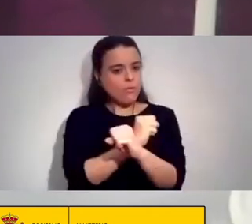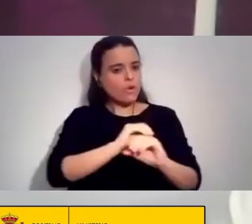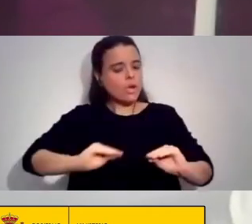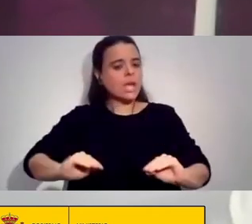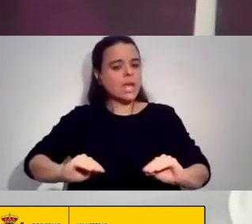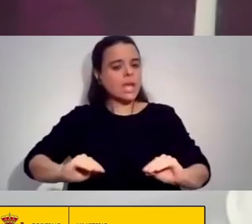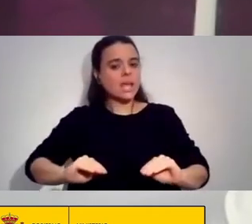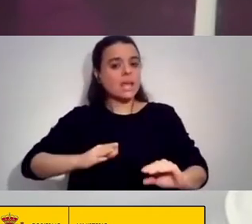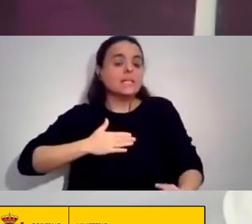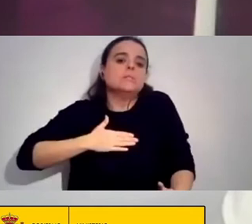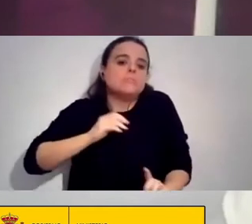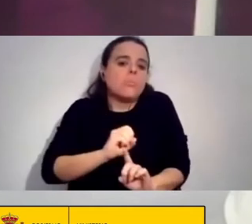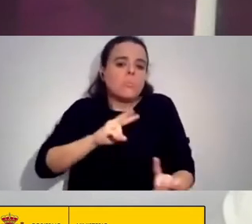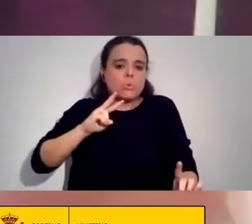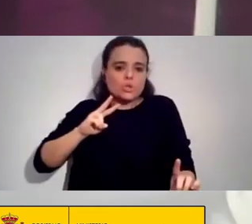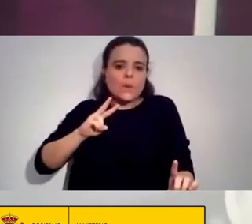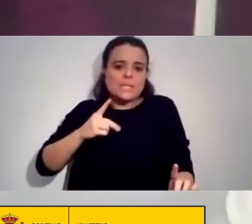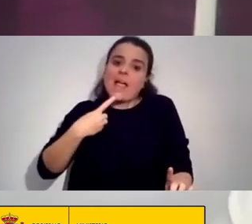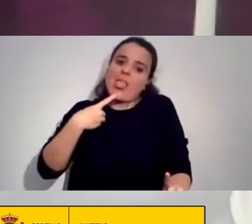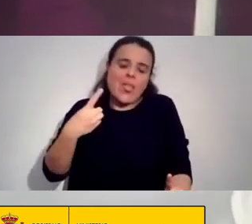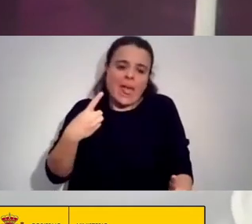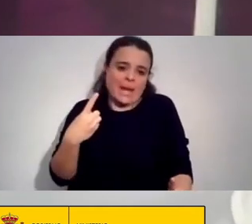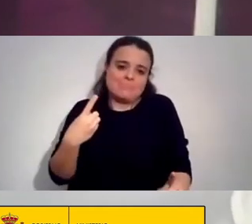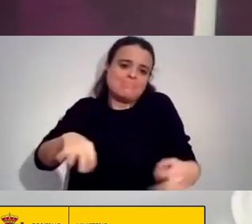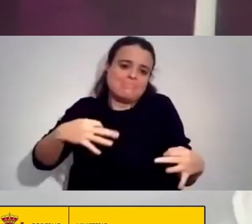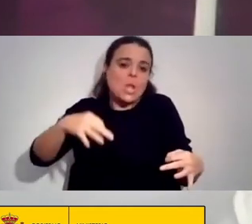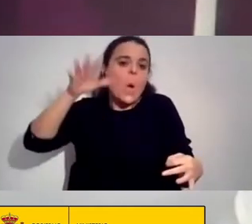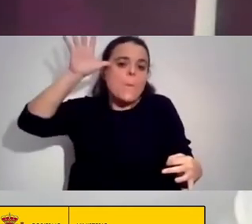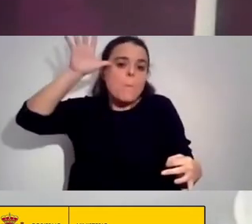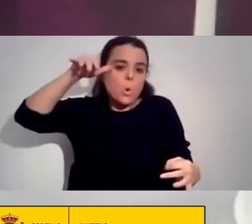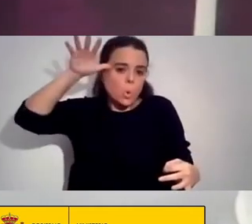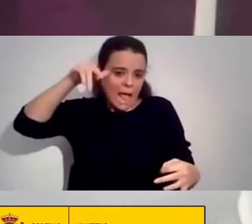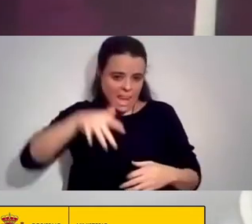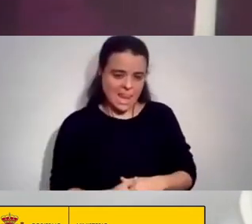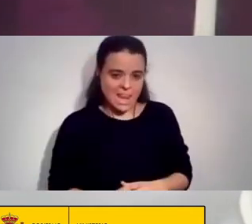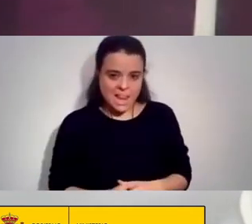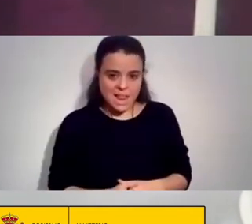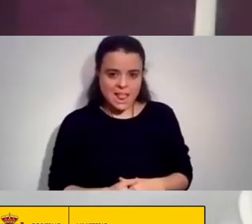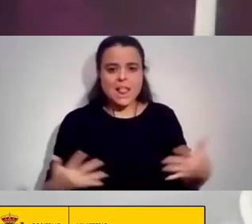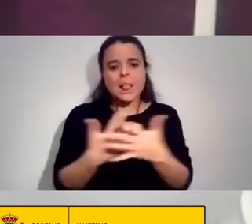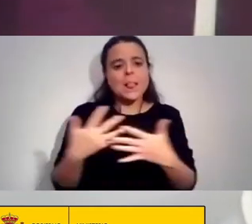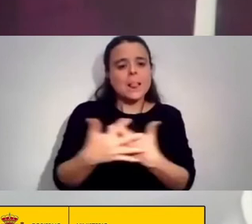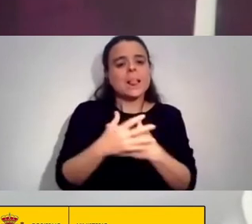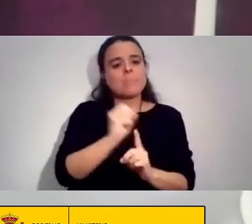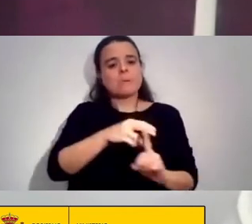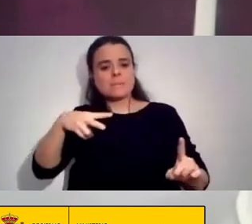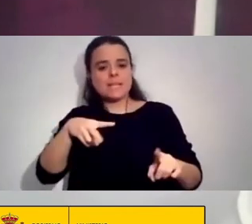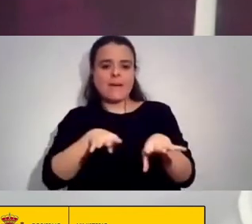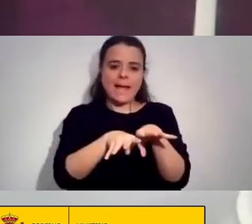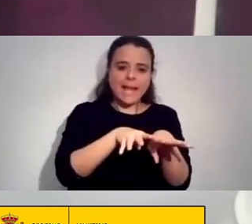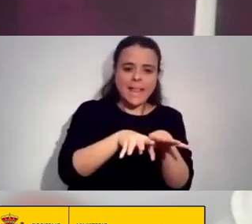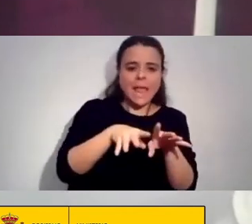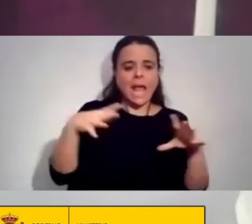A Mi Modo De Ver Lo Voy a Decir En Tono Vulgar Brutal Una Mezcla De Perspectivas Críticas Enfoques De Teoría Crítica